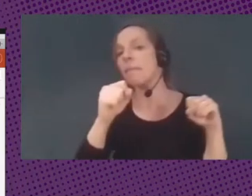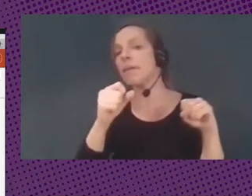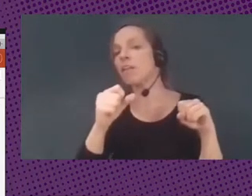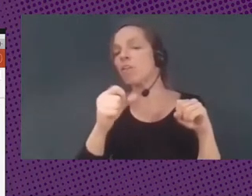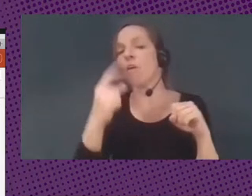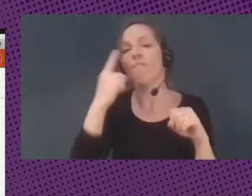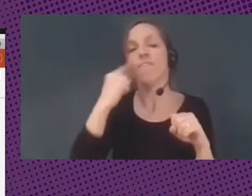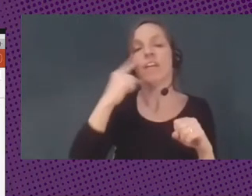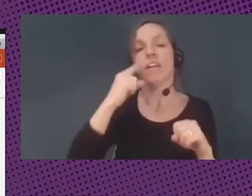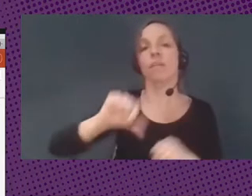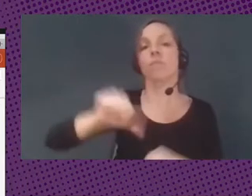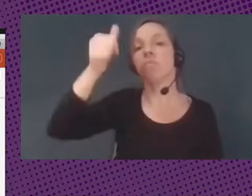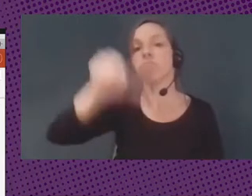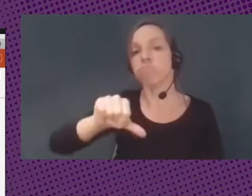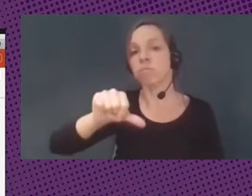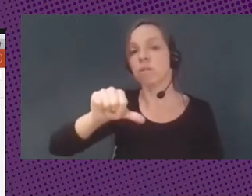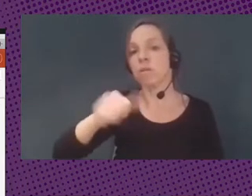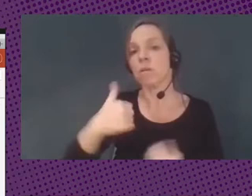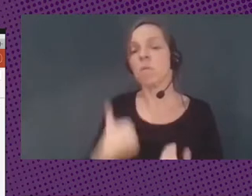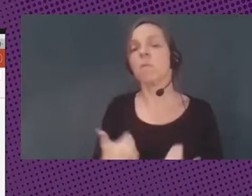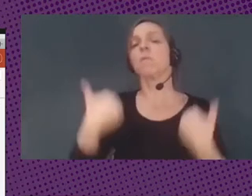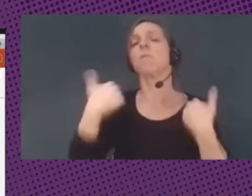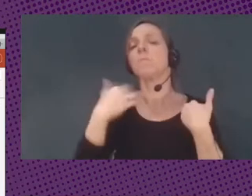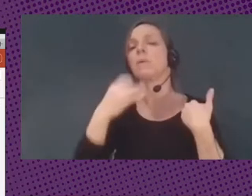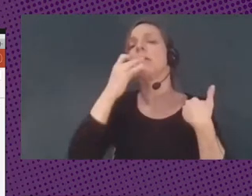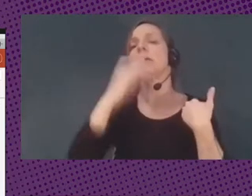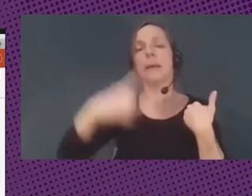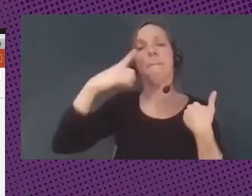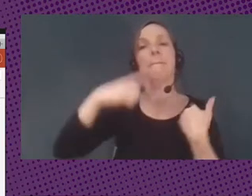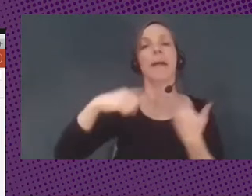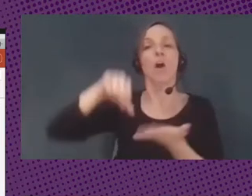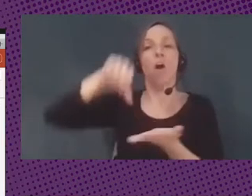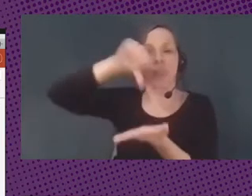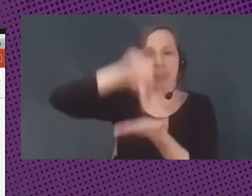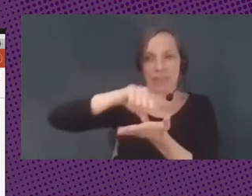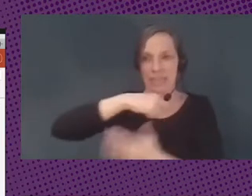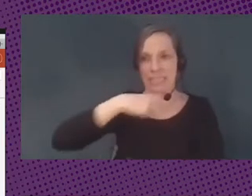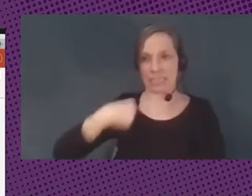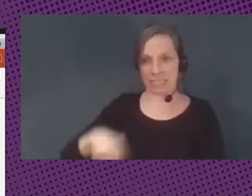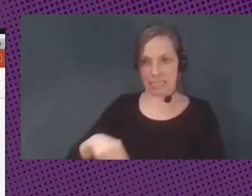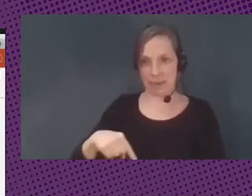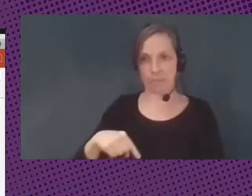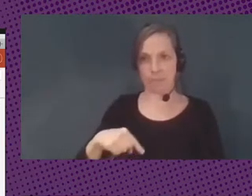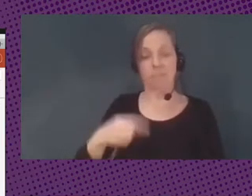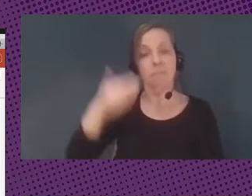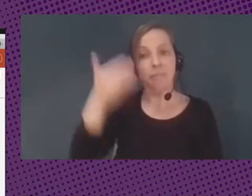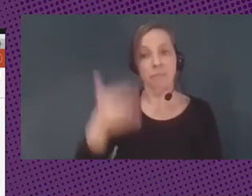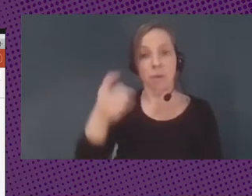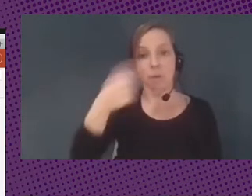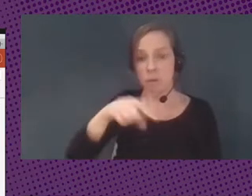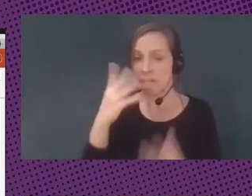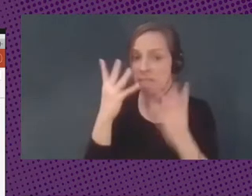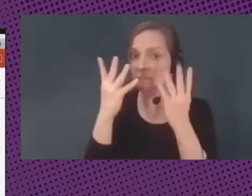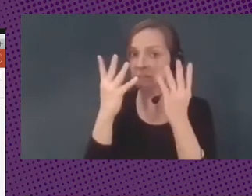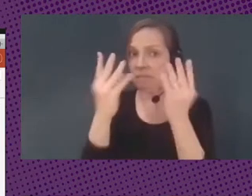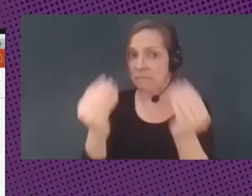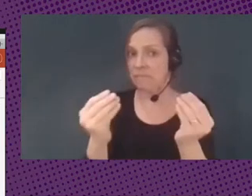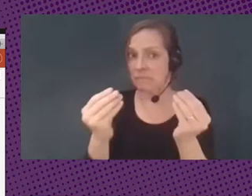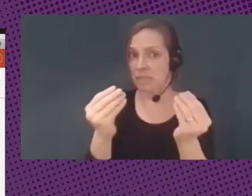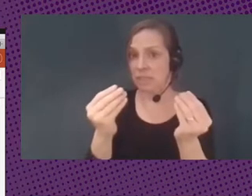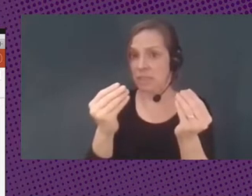el Banco Central de China. Esto es importante para que entendamos el rol que cumple